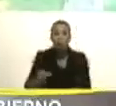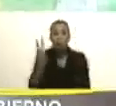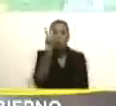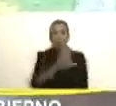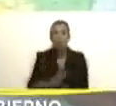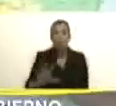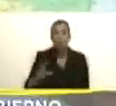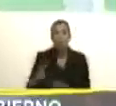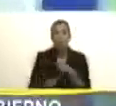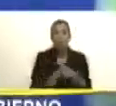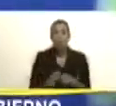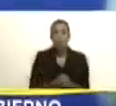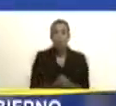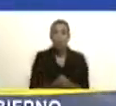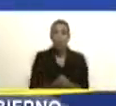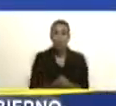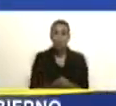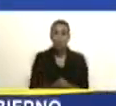Bolivariana de Venezuela.